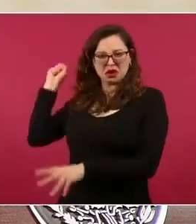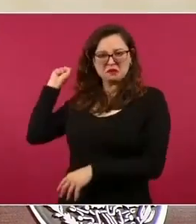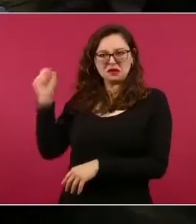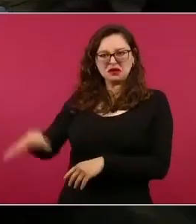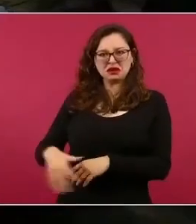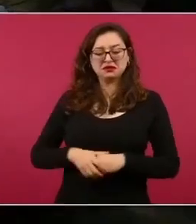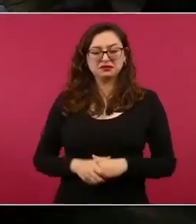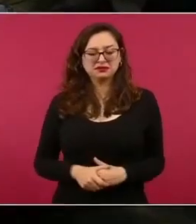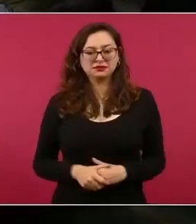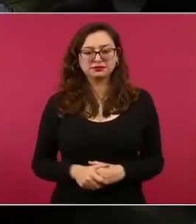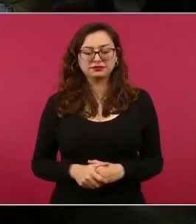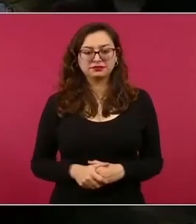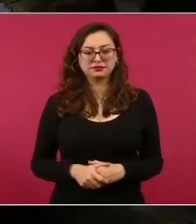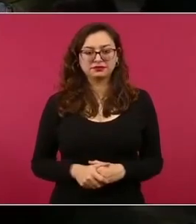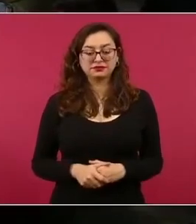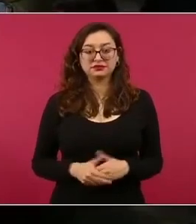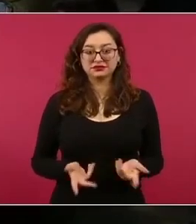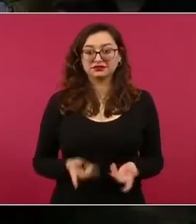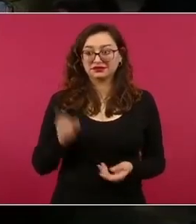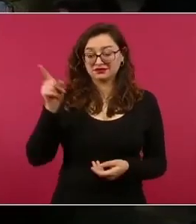manifestantes en Lima.